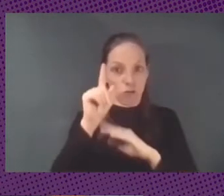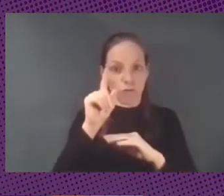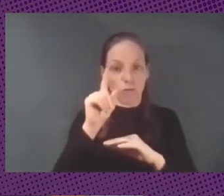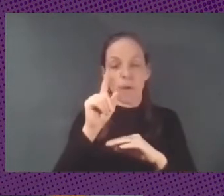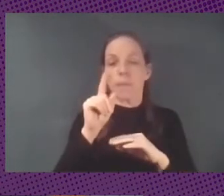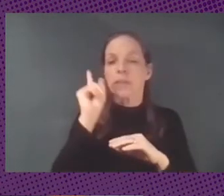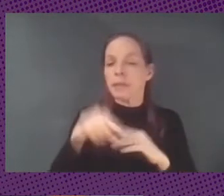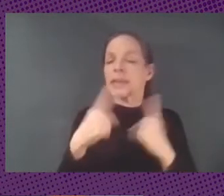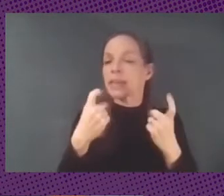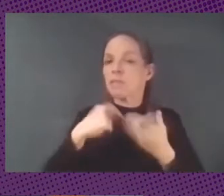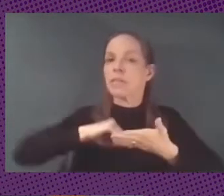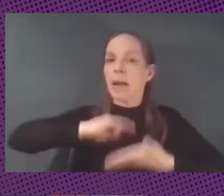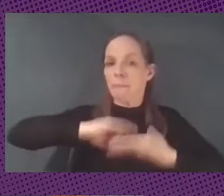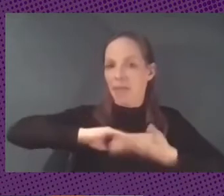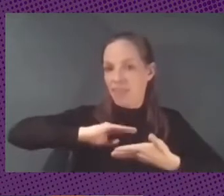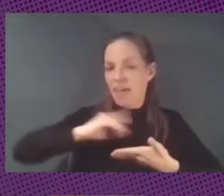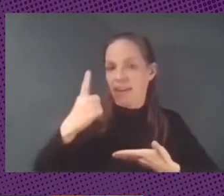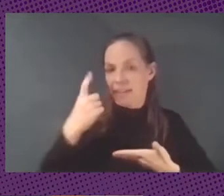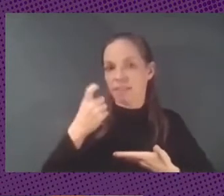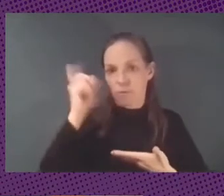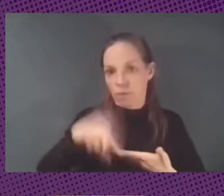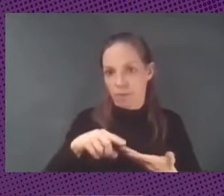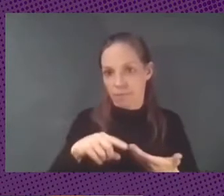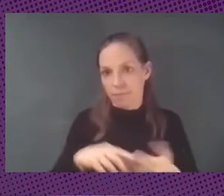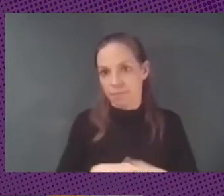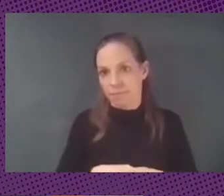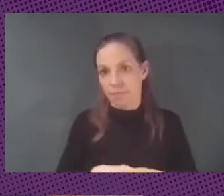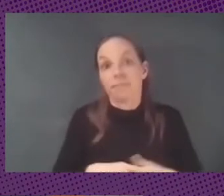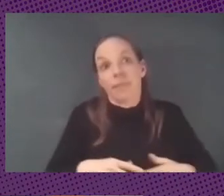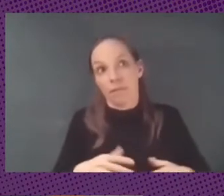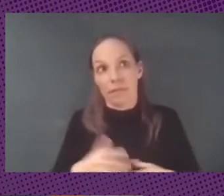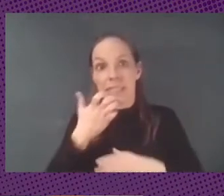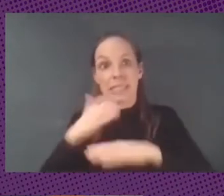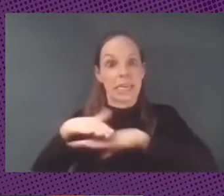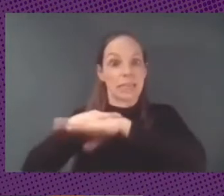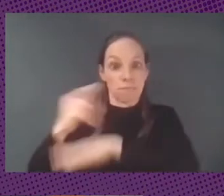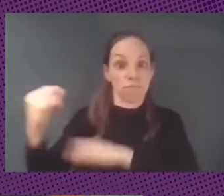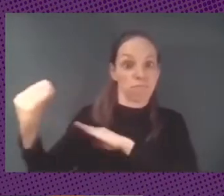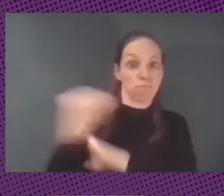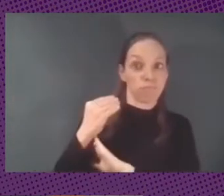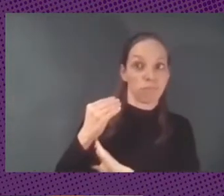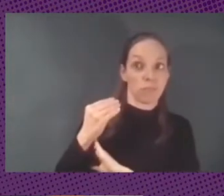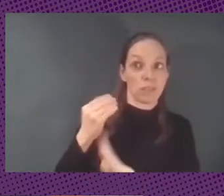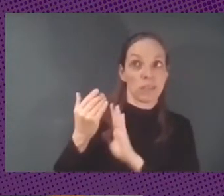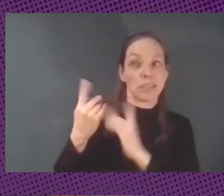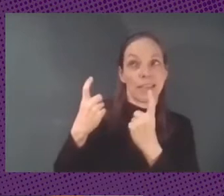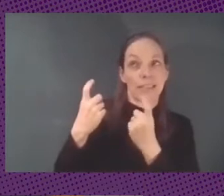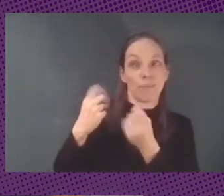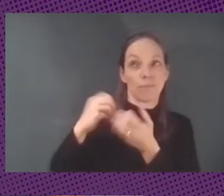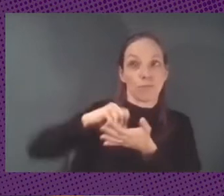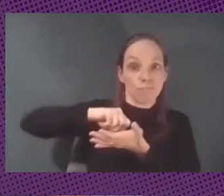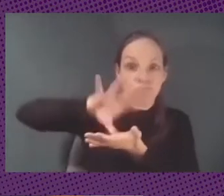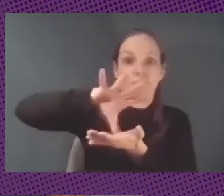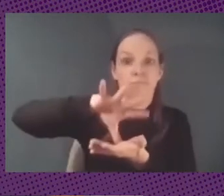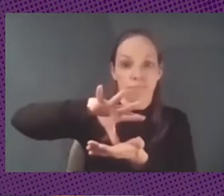capacidad y claro si viene del Estado necesitamos que todo esto esté descentralizado es decir que